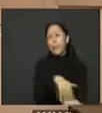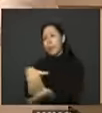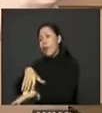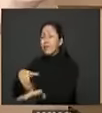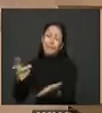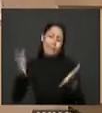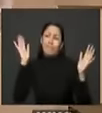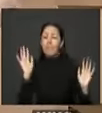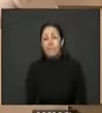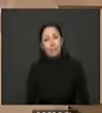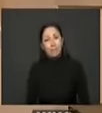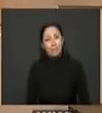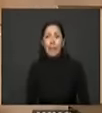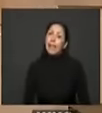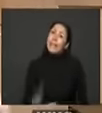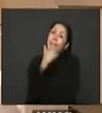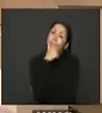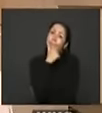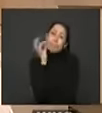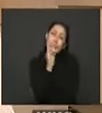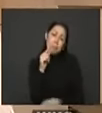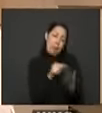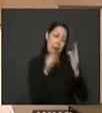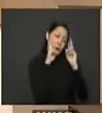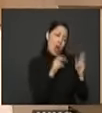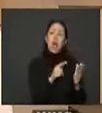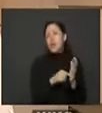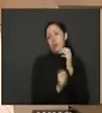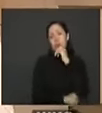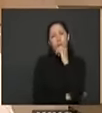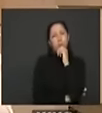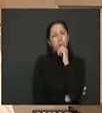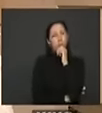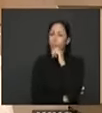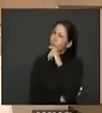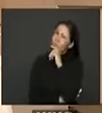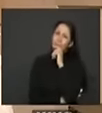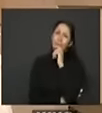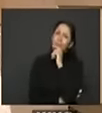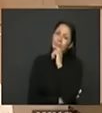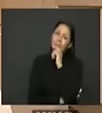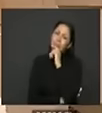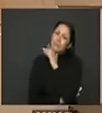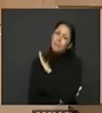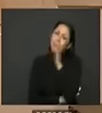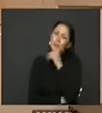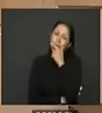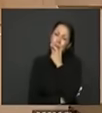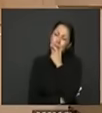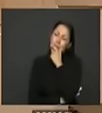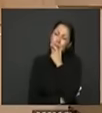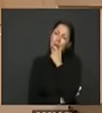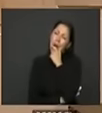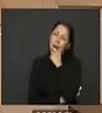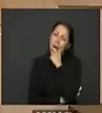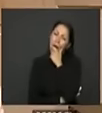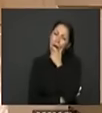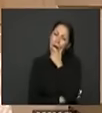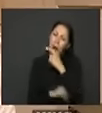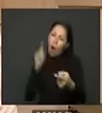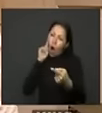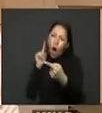citamos como frase de cajón en todos los estudios es hora de acabar con esa debilidad y de invertir en el